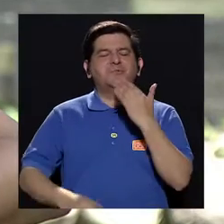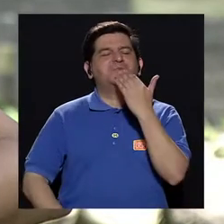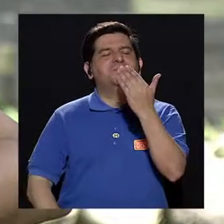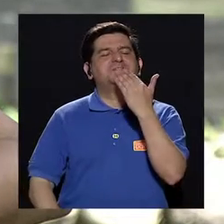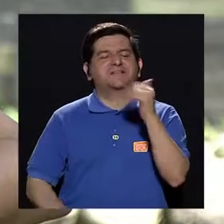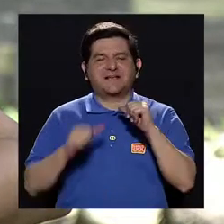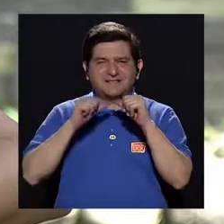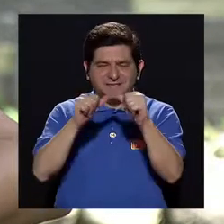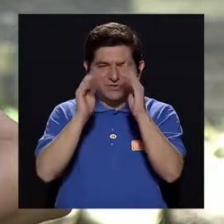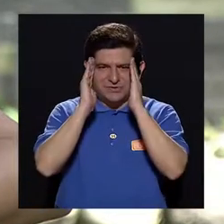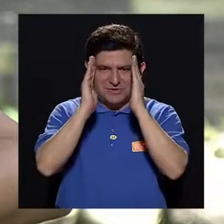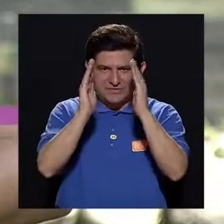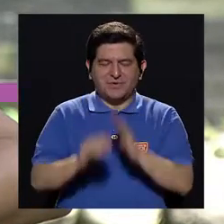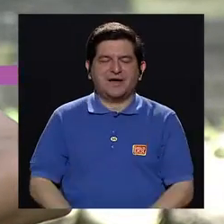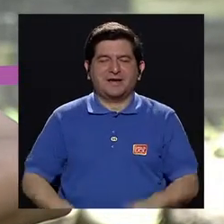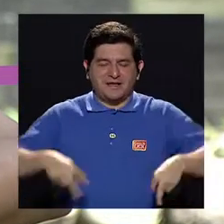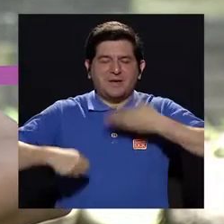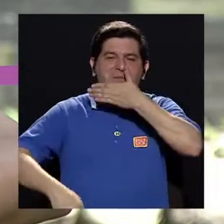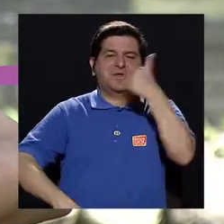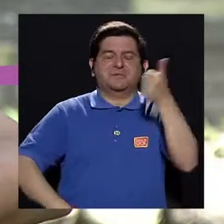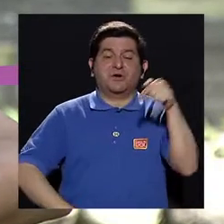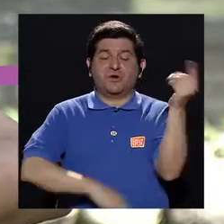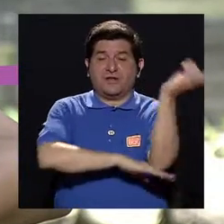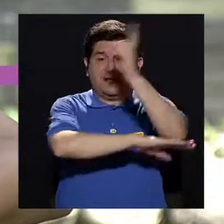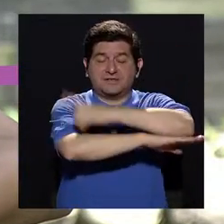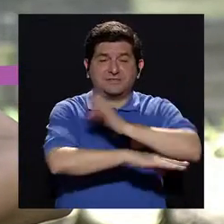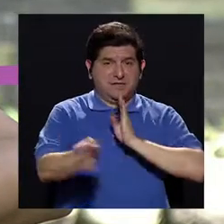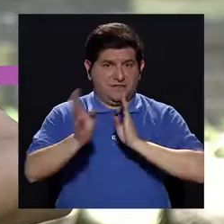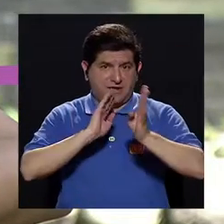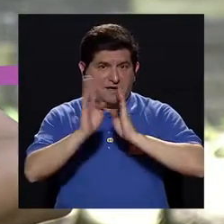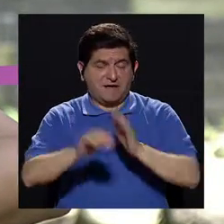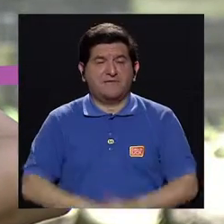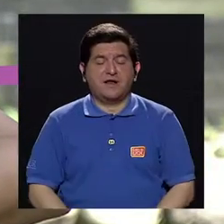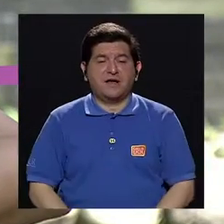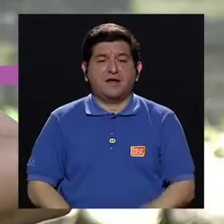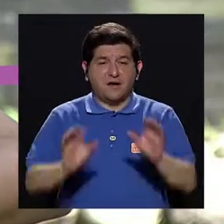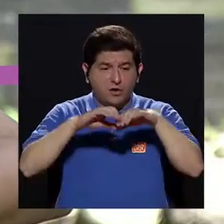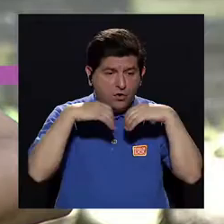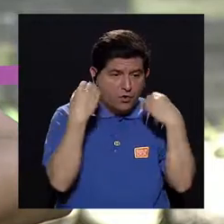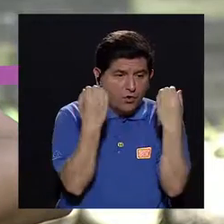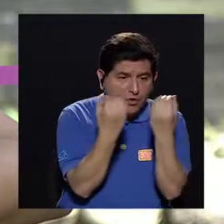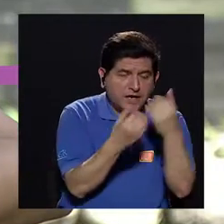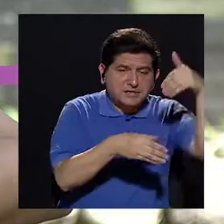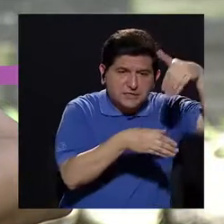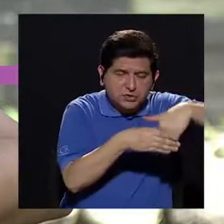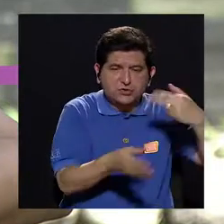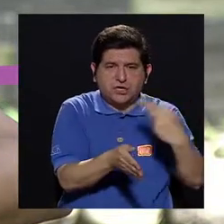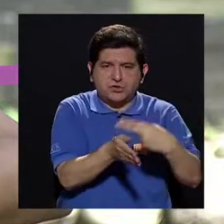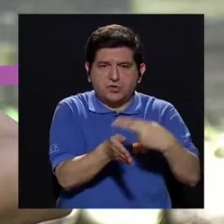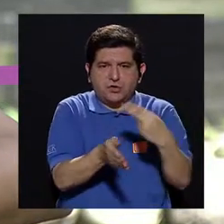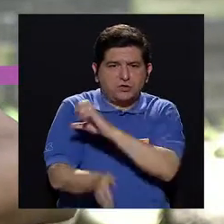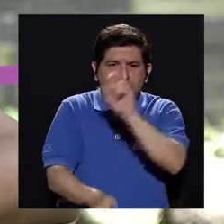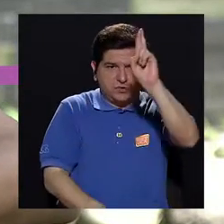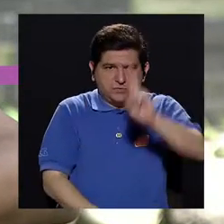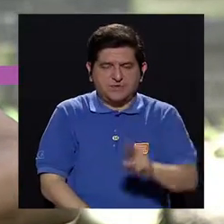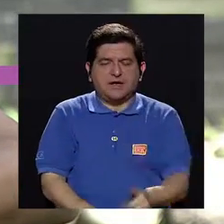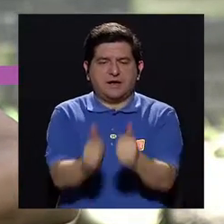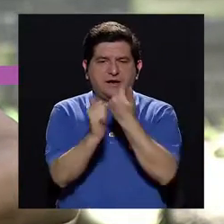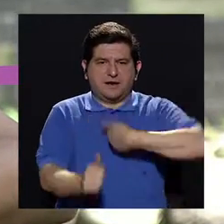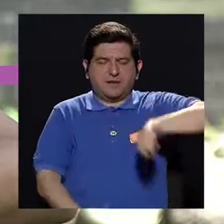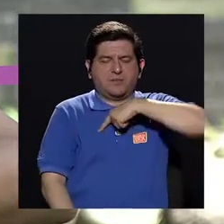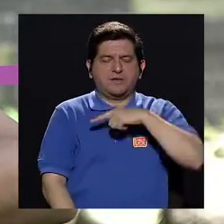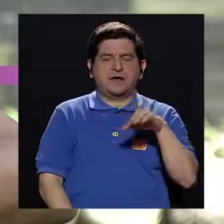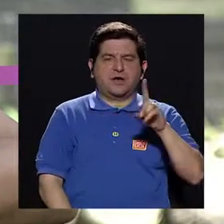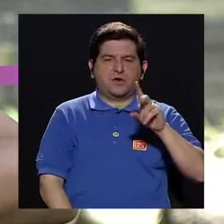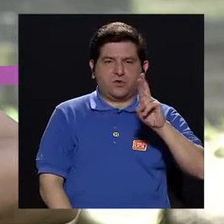Gracias por continuar con nosotros en Vivir Mejor. El día de hoy conversando acerca de la organización de nuestros hospitales en Costa Rica. Para ello nos